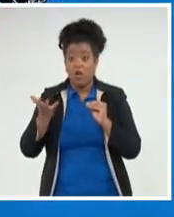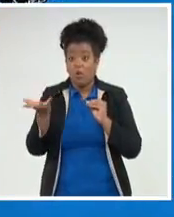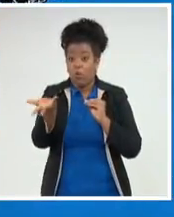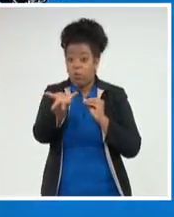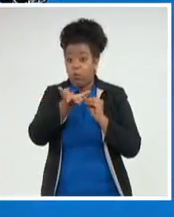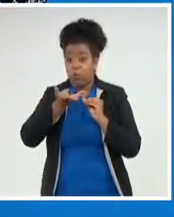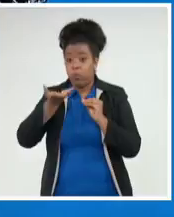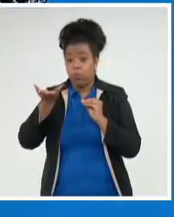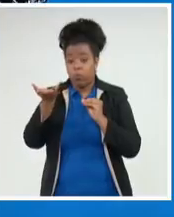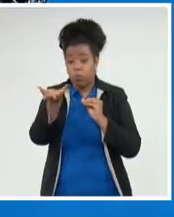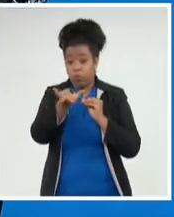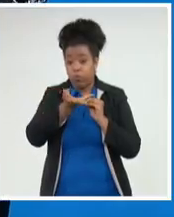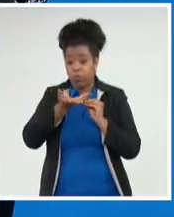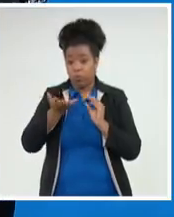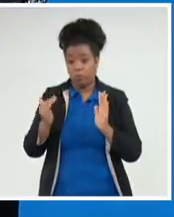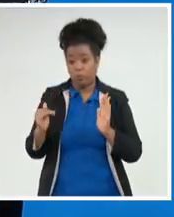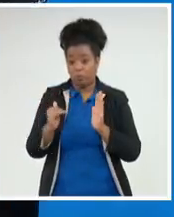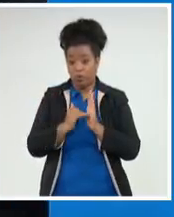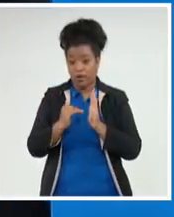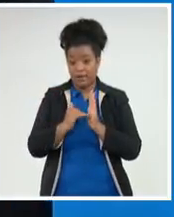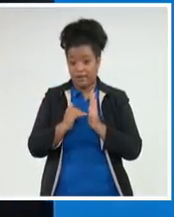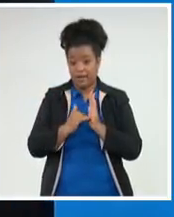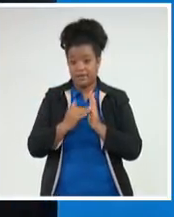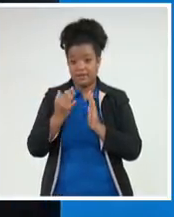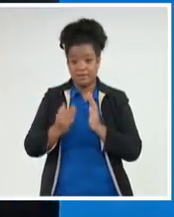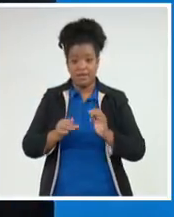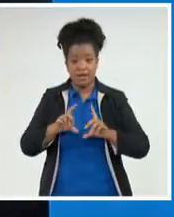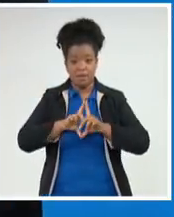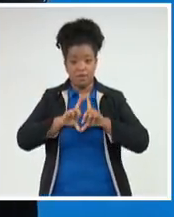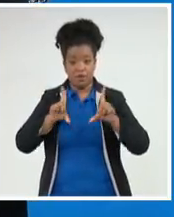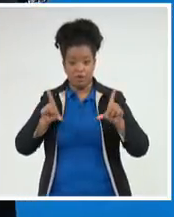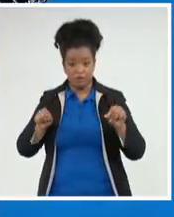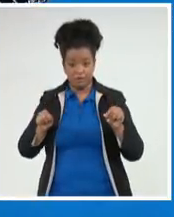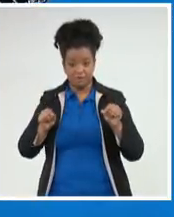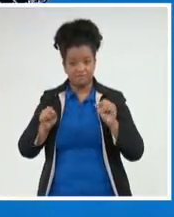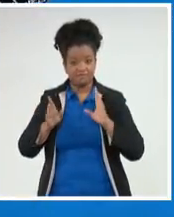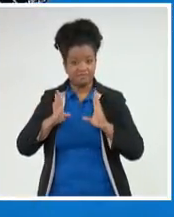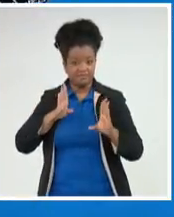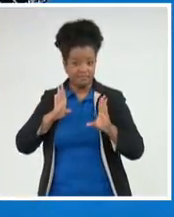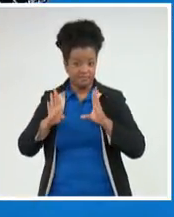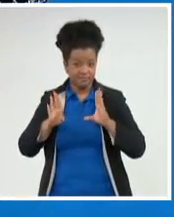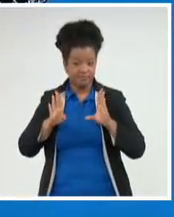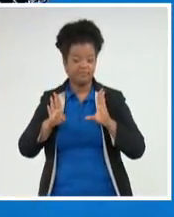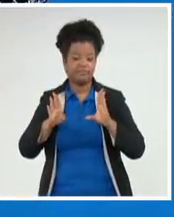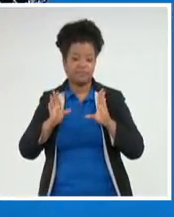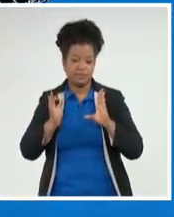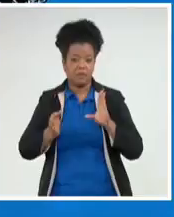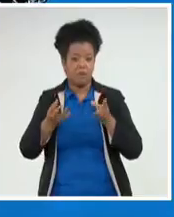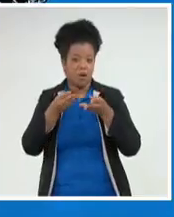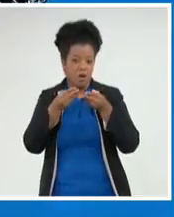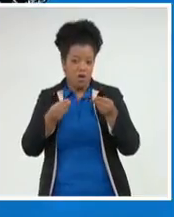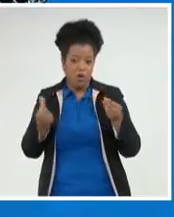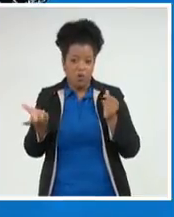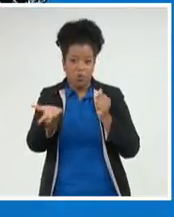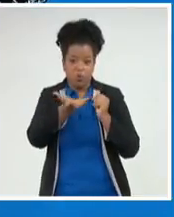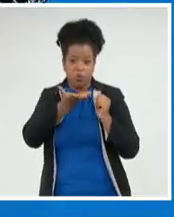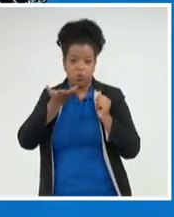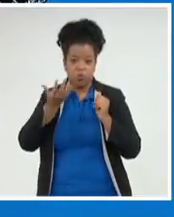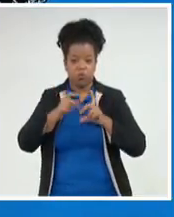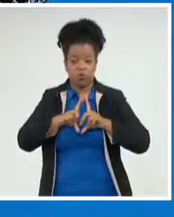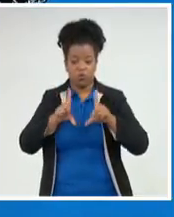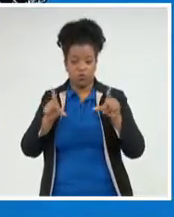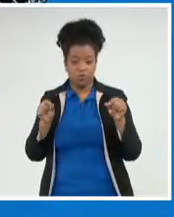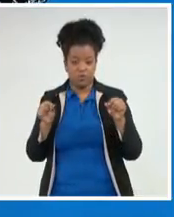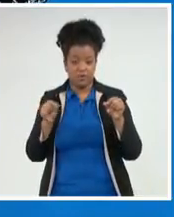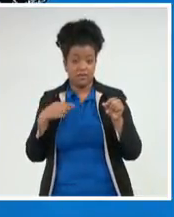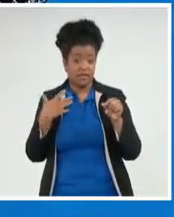pero ya desde la tarde pudieron soplar del este en zonas de la costa norte, pero más bien variables débiles en todo el archipiélago. Tendremos